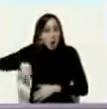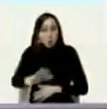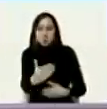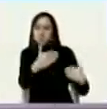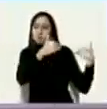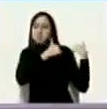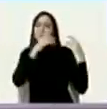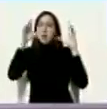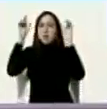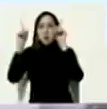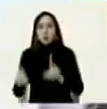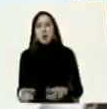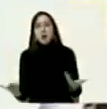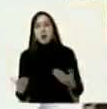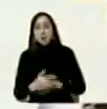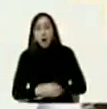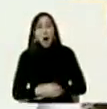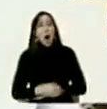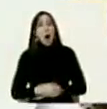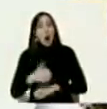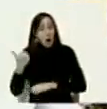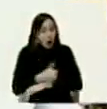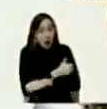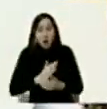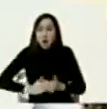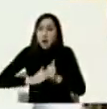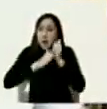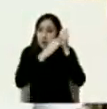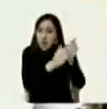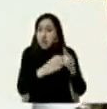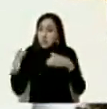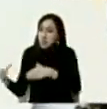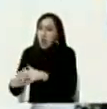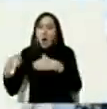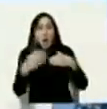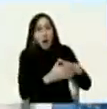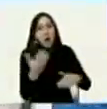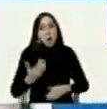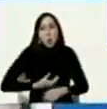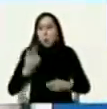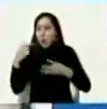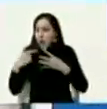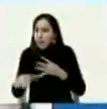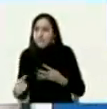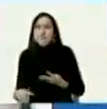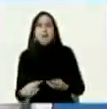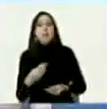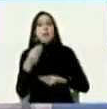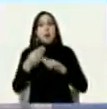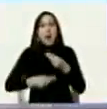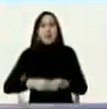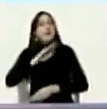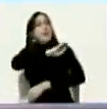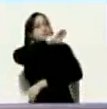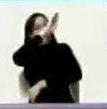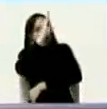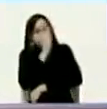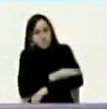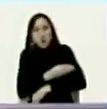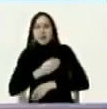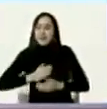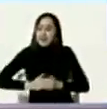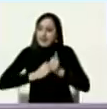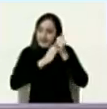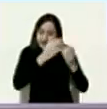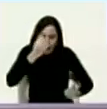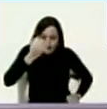líderes y que se conformen gobernaciones alcaldías consejos legislativos consejos municipales fuertes con un liderazgo de